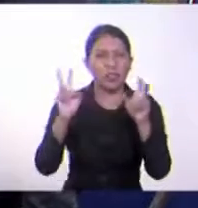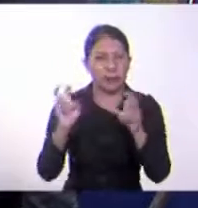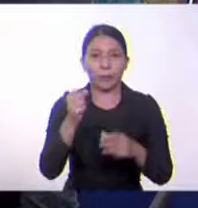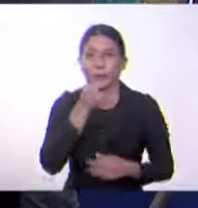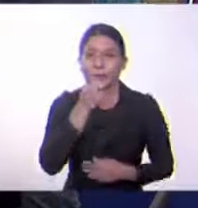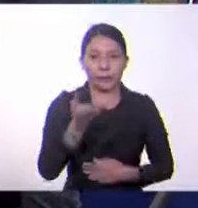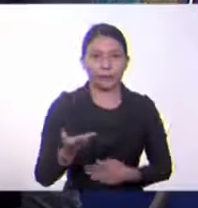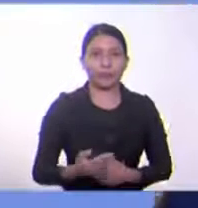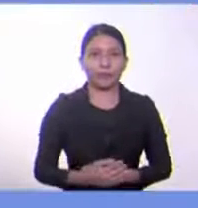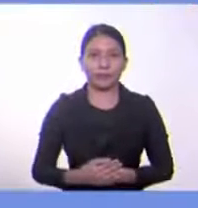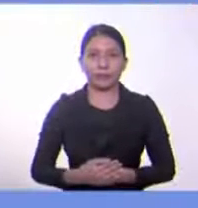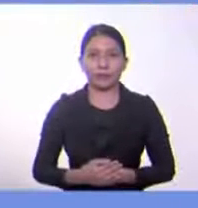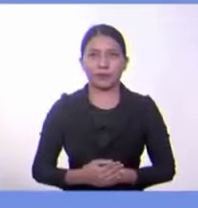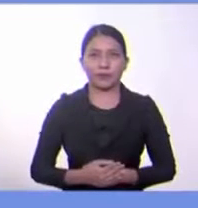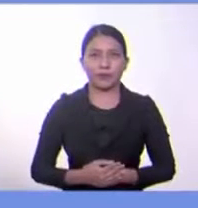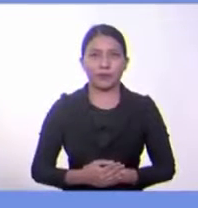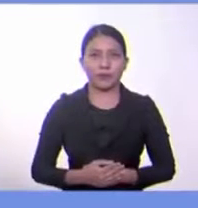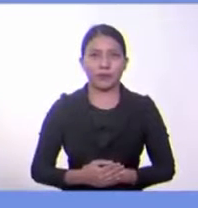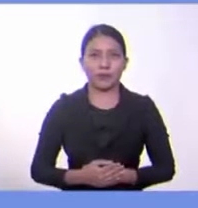venimos.